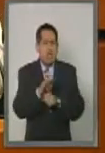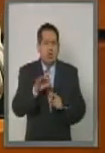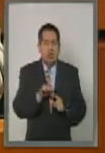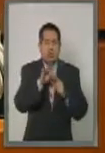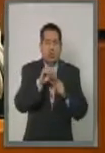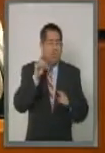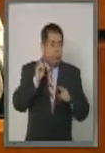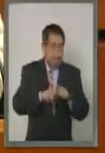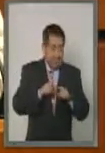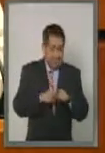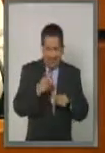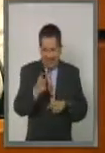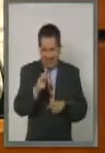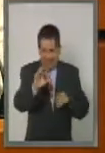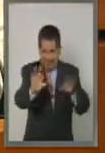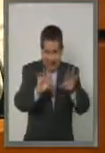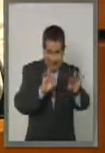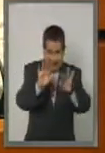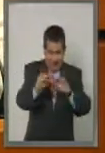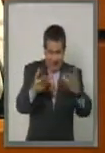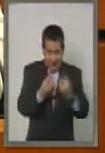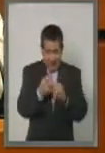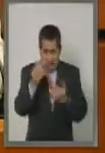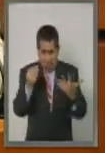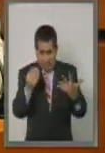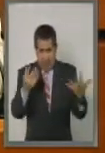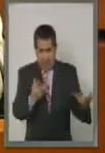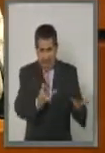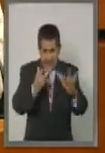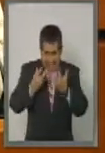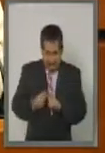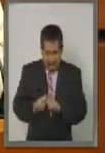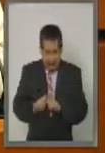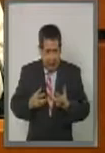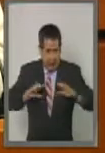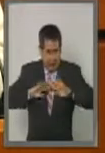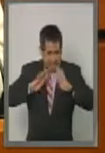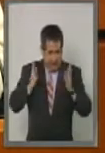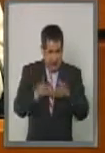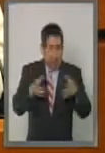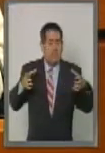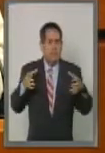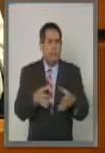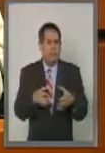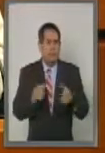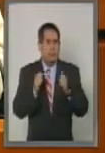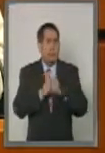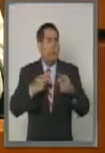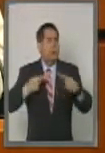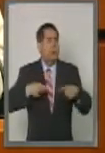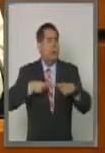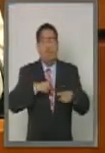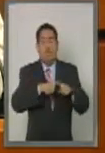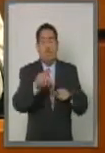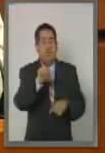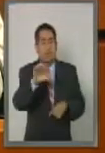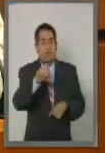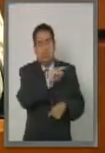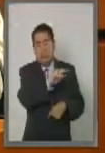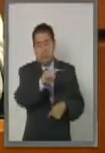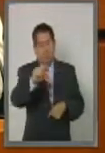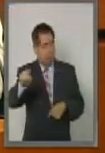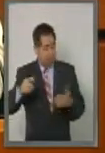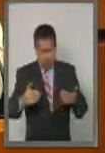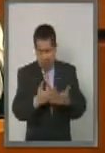integración de esta Asamblea Consultiva como órgano integrado en su totalidad por personas de la sociedad civil,